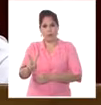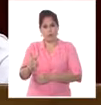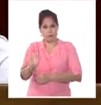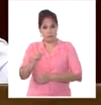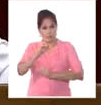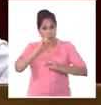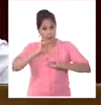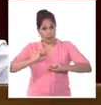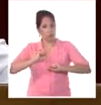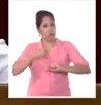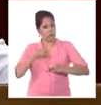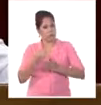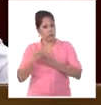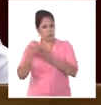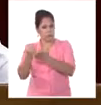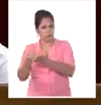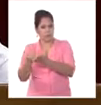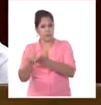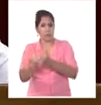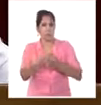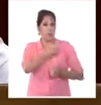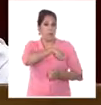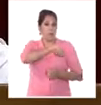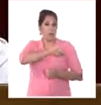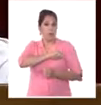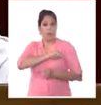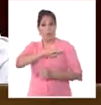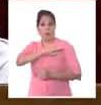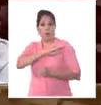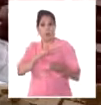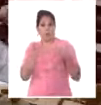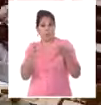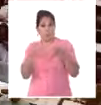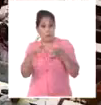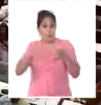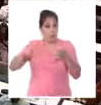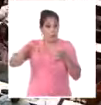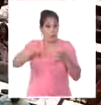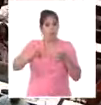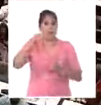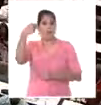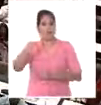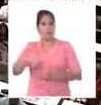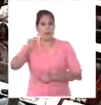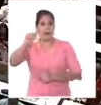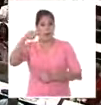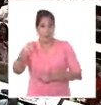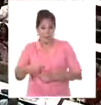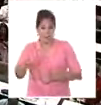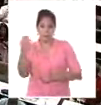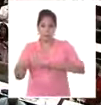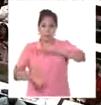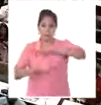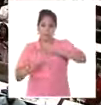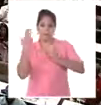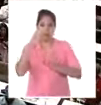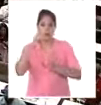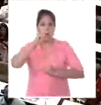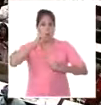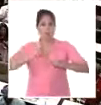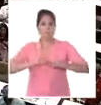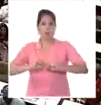Venezuela, a la unión cívico-militar de su heróico pueblo y a su legítimo presidente el compañero